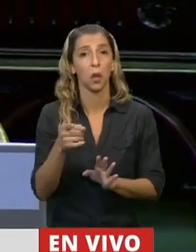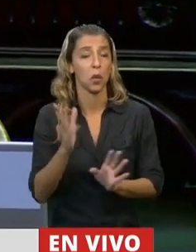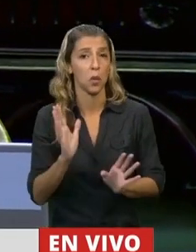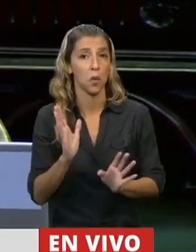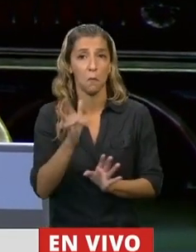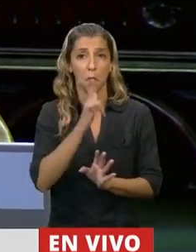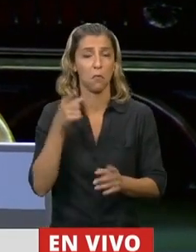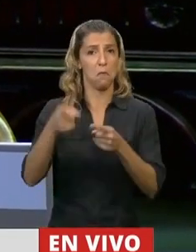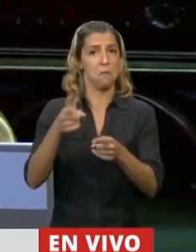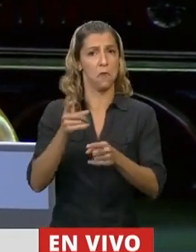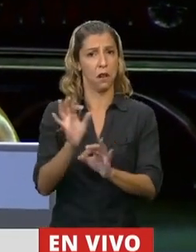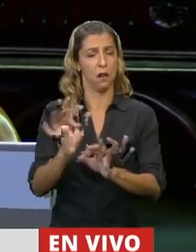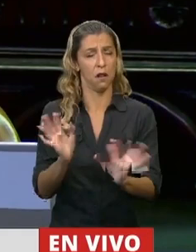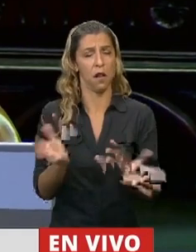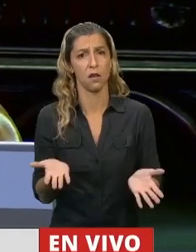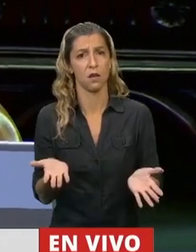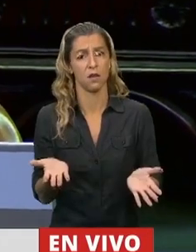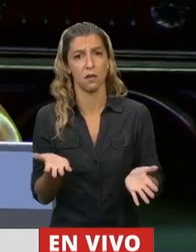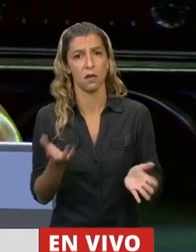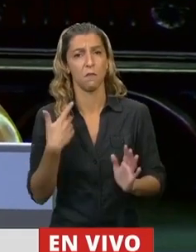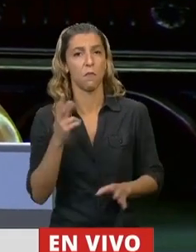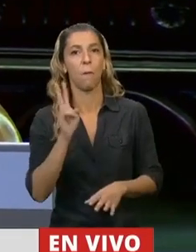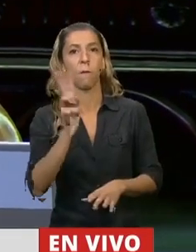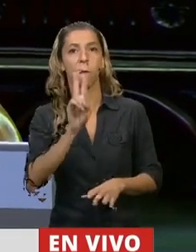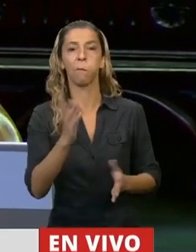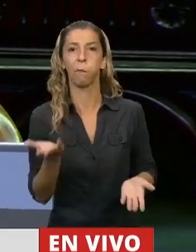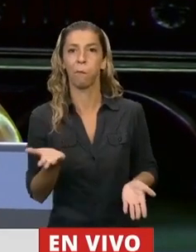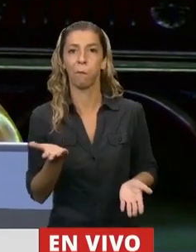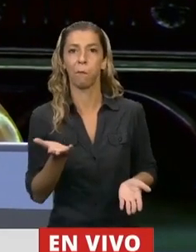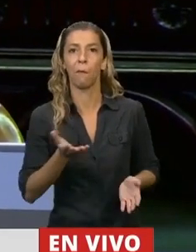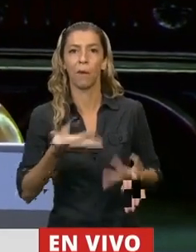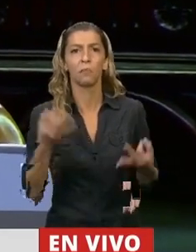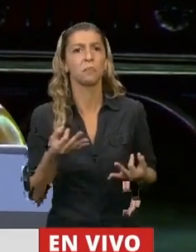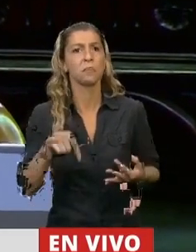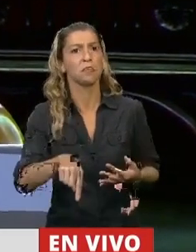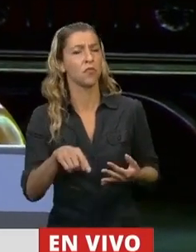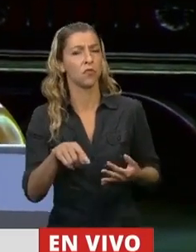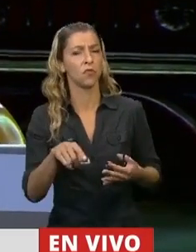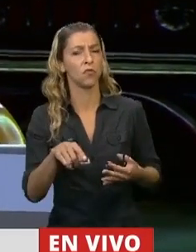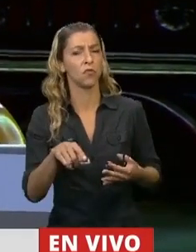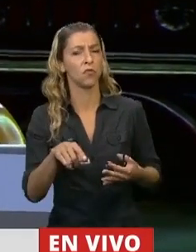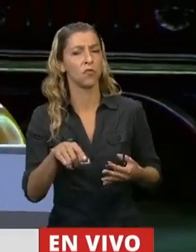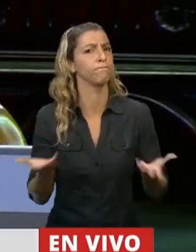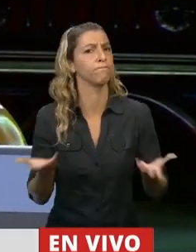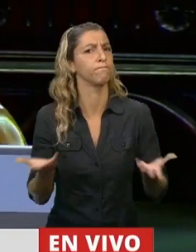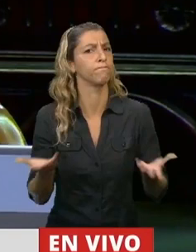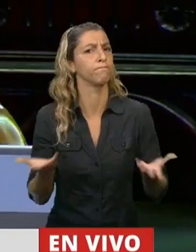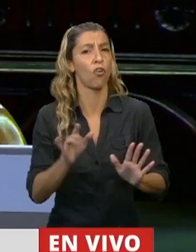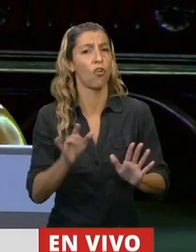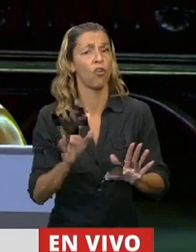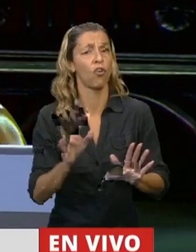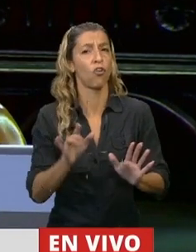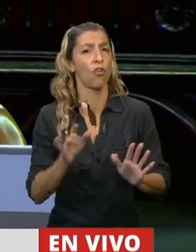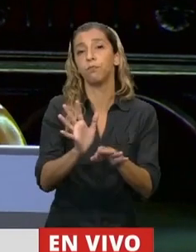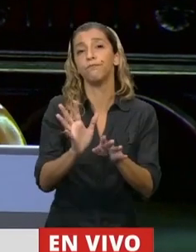en ningún privilegio que haga el cargo que él ostenta en esta Cámara. En todo caso es parte de una discusión